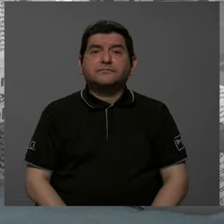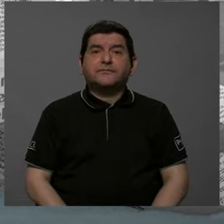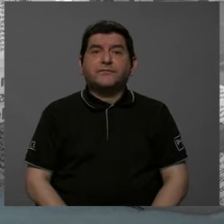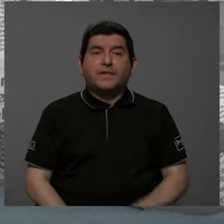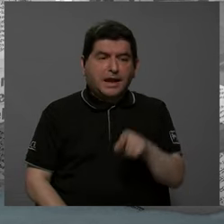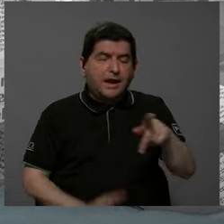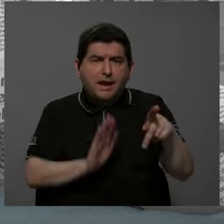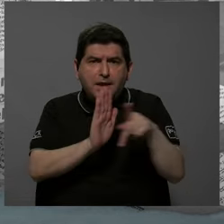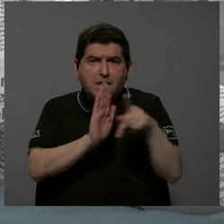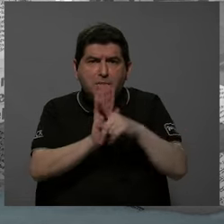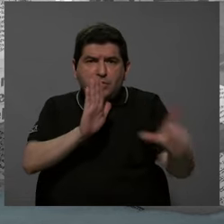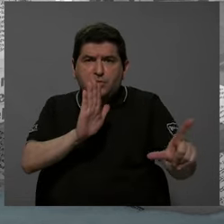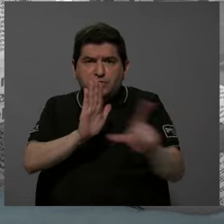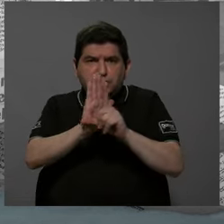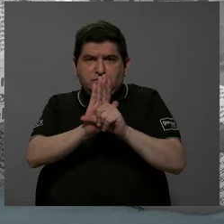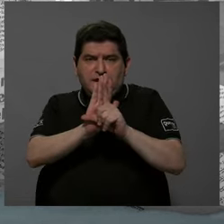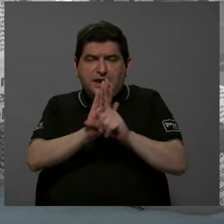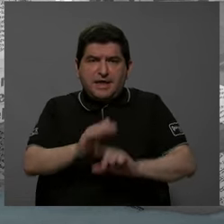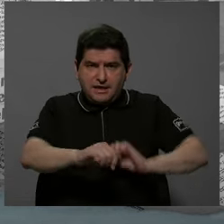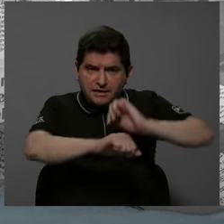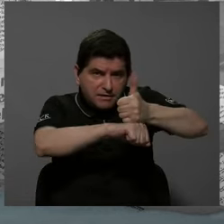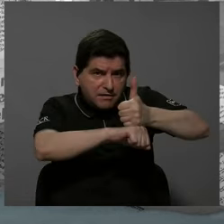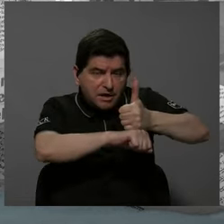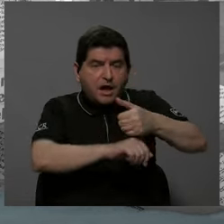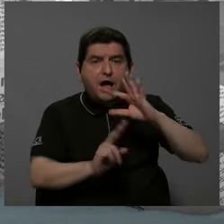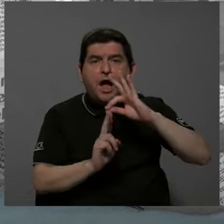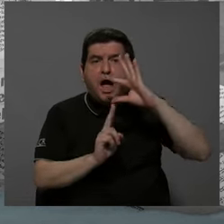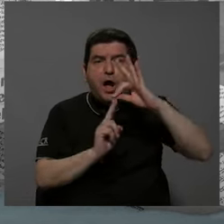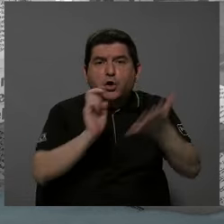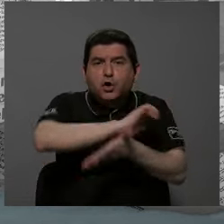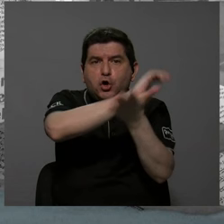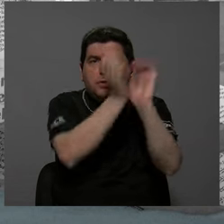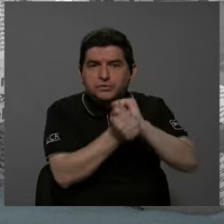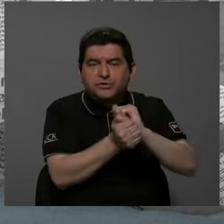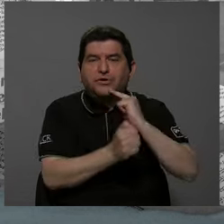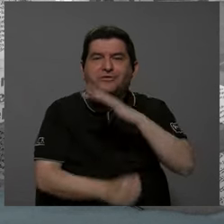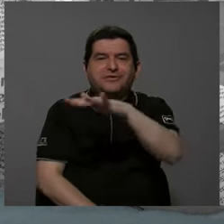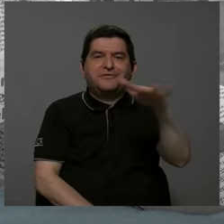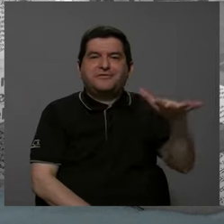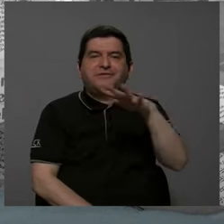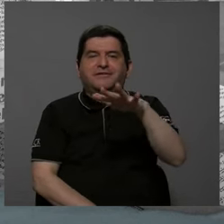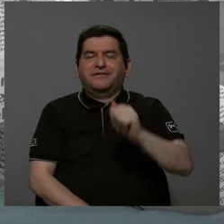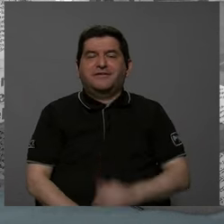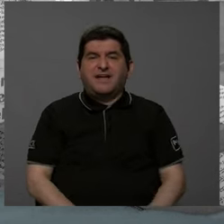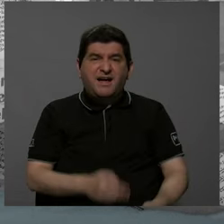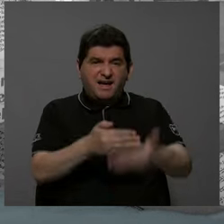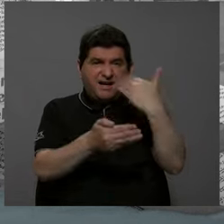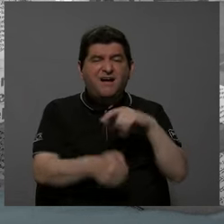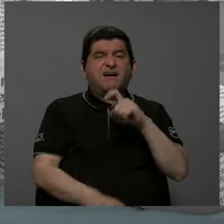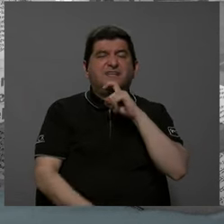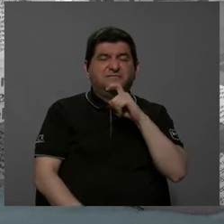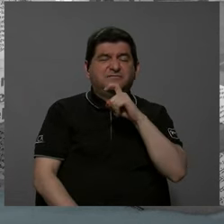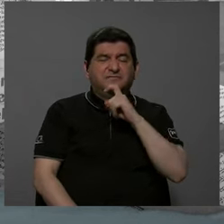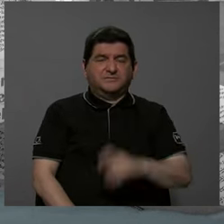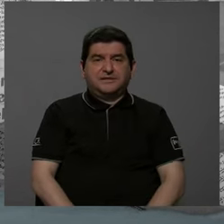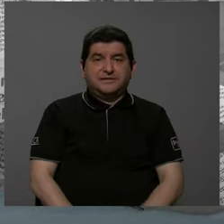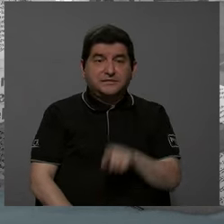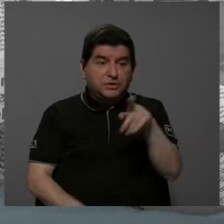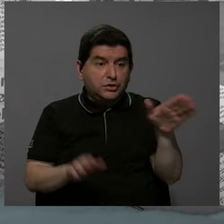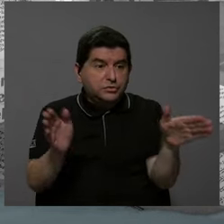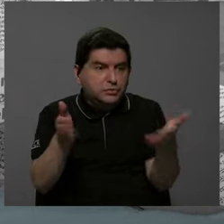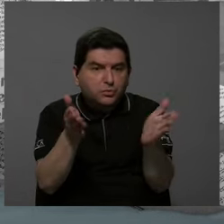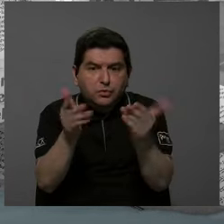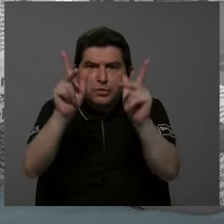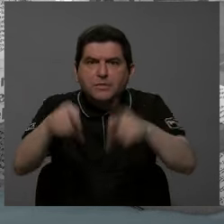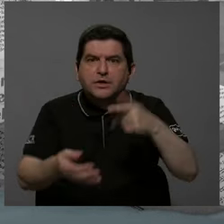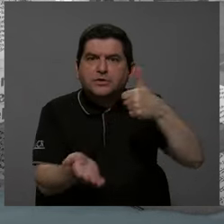prohibición legal, la opción de cambio es una realidad. Antes era más difícil. Y eso está motivando a la gente